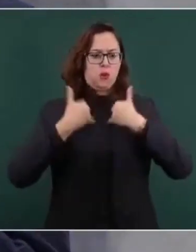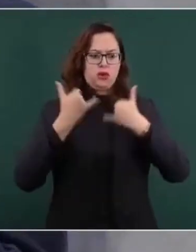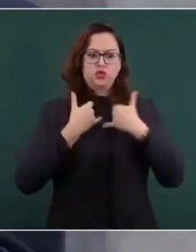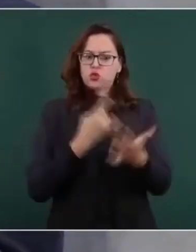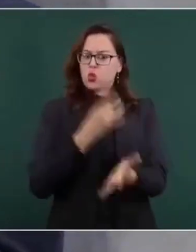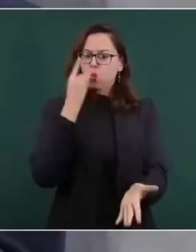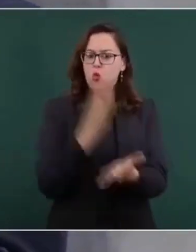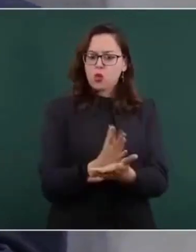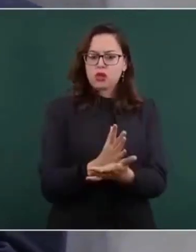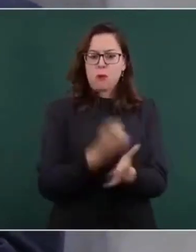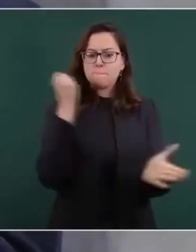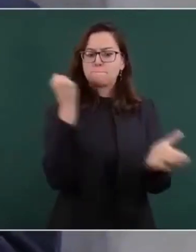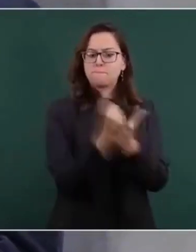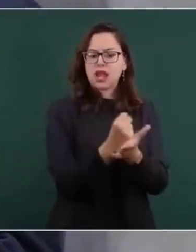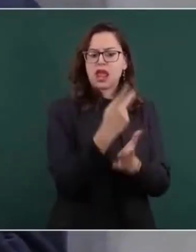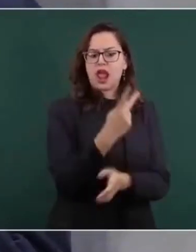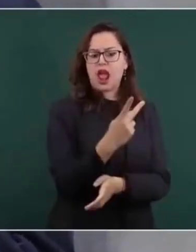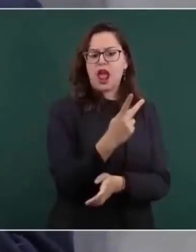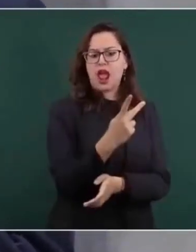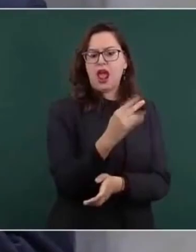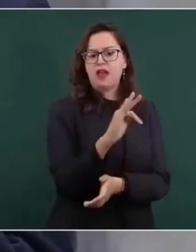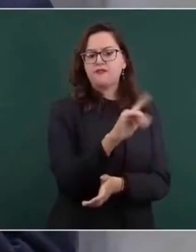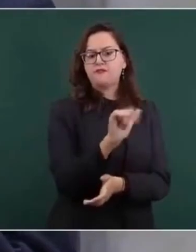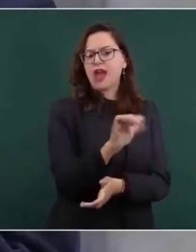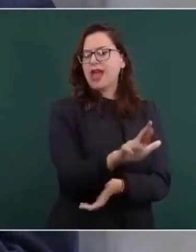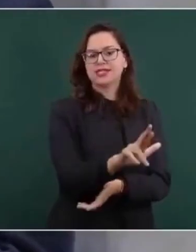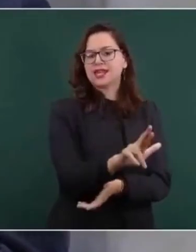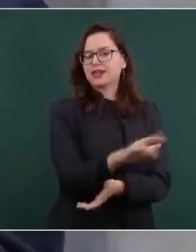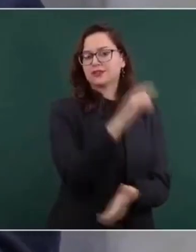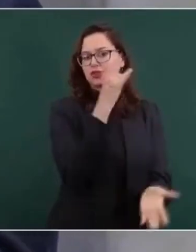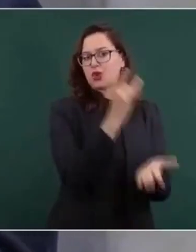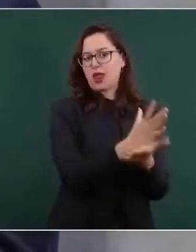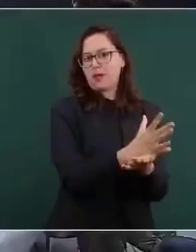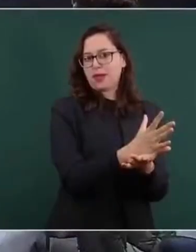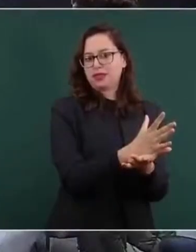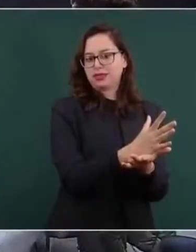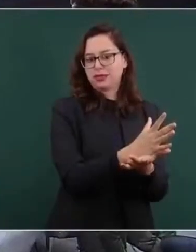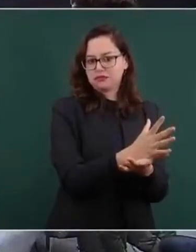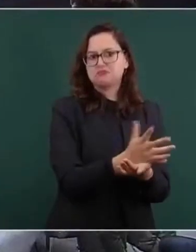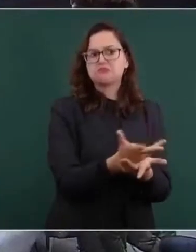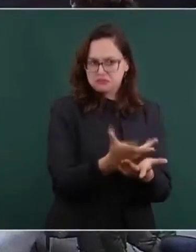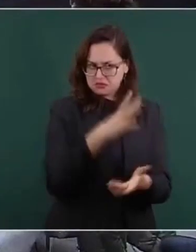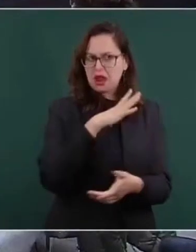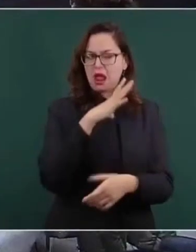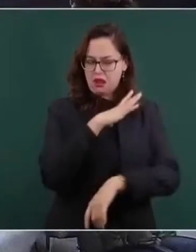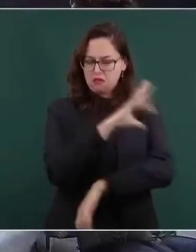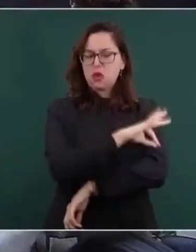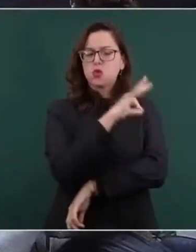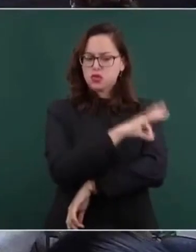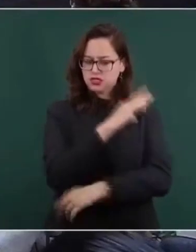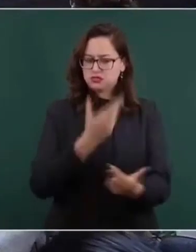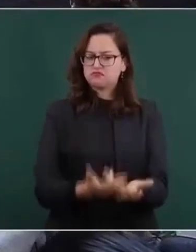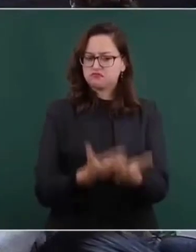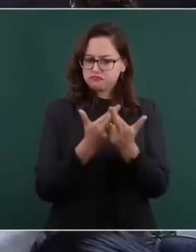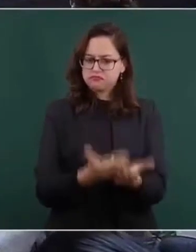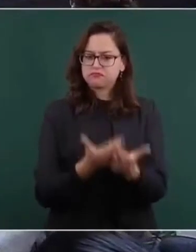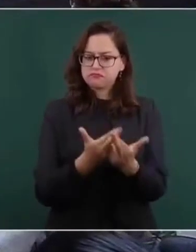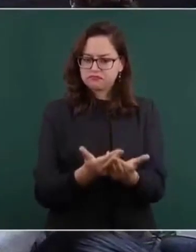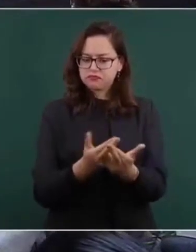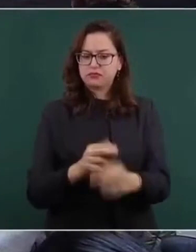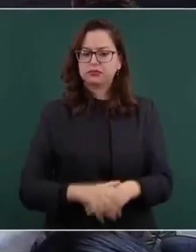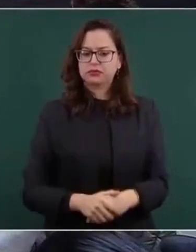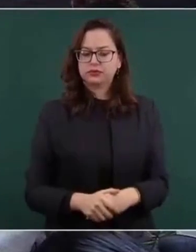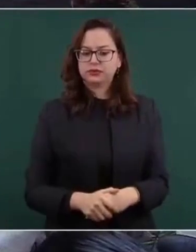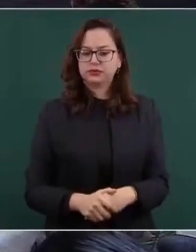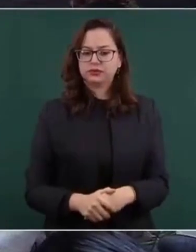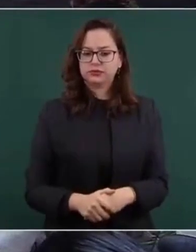aplicándose. Tenemos suficientes vacunas y